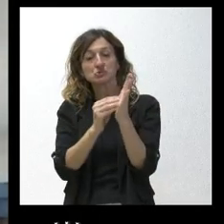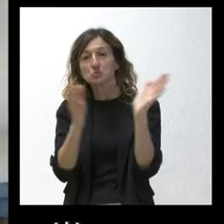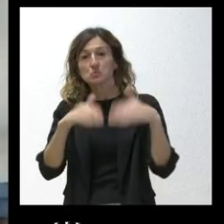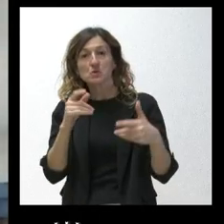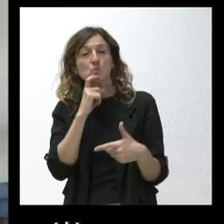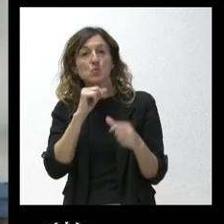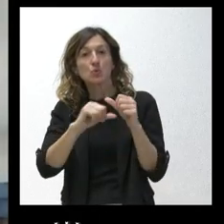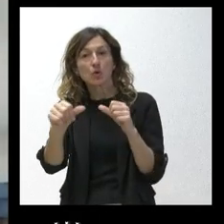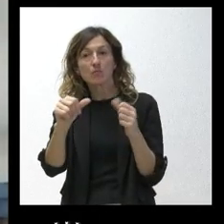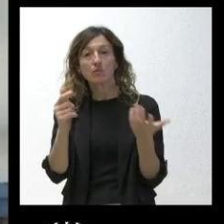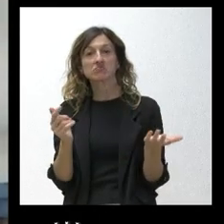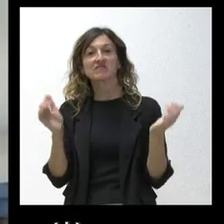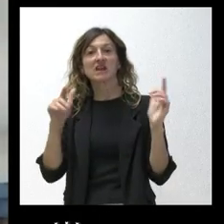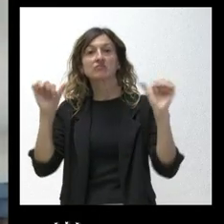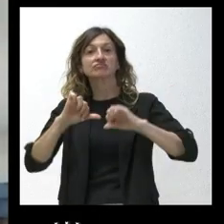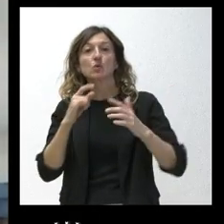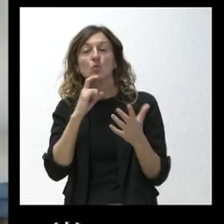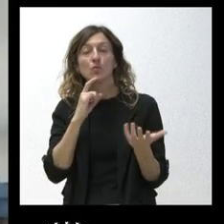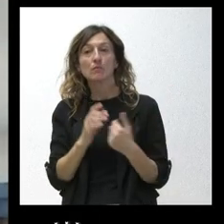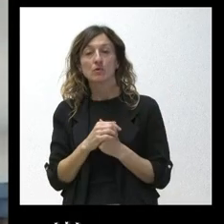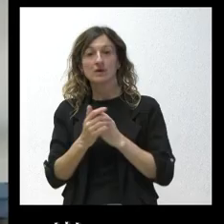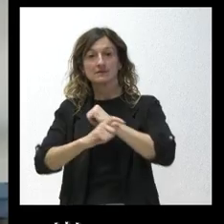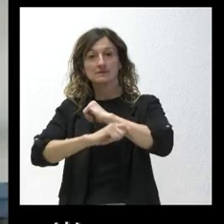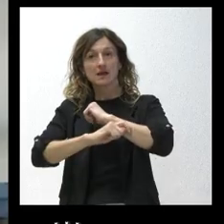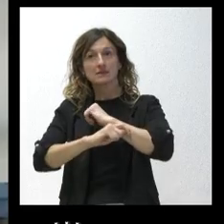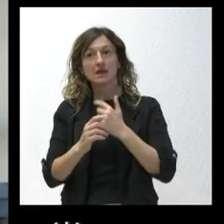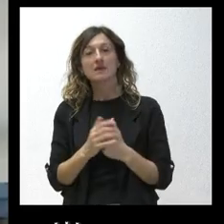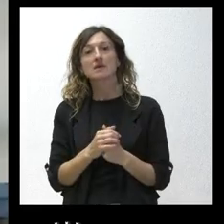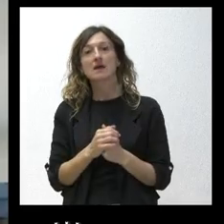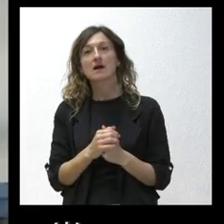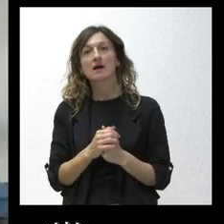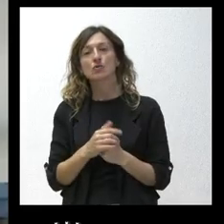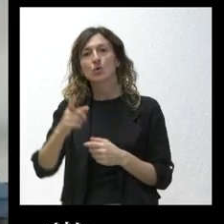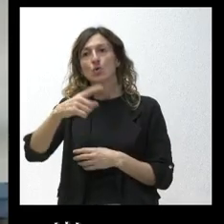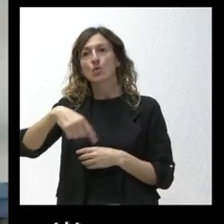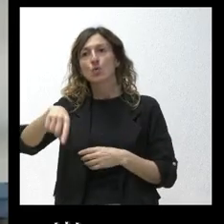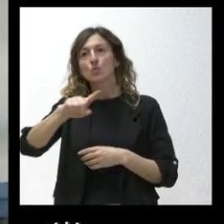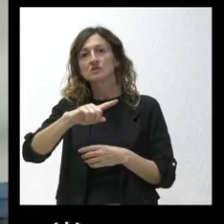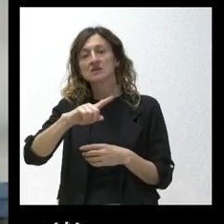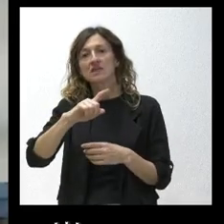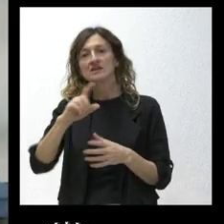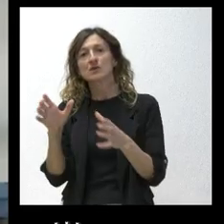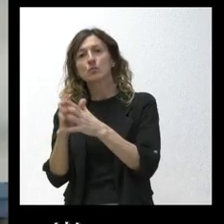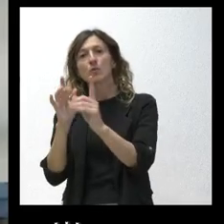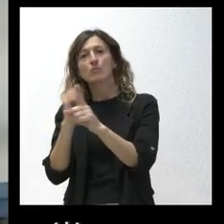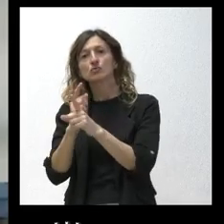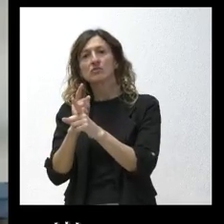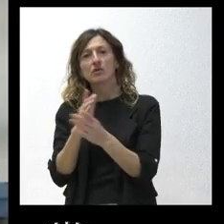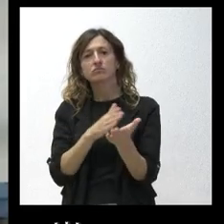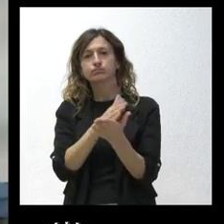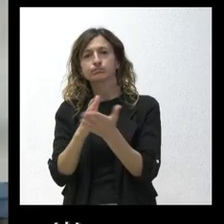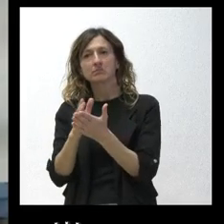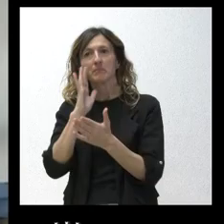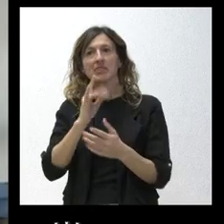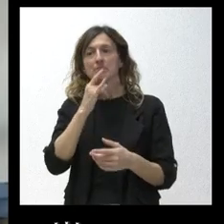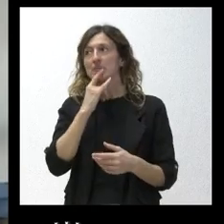¿Si van a decaer? Que la estrategia que llevan ustedes y la oposición pues parece que pinta mal